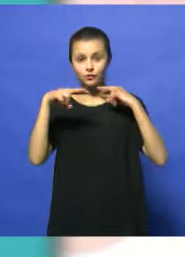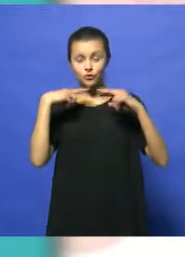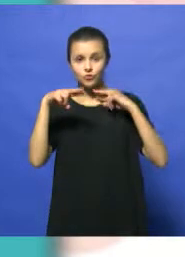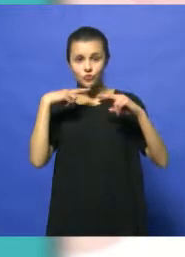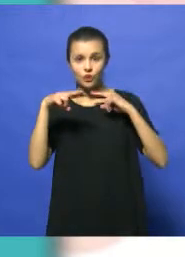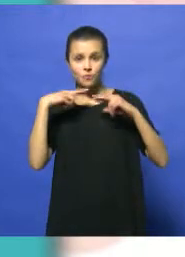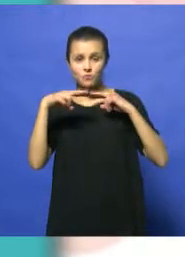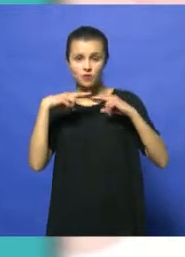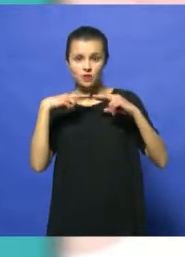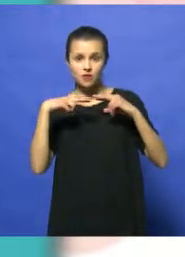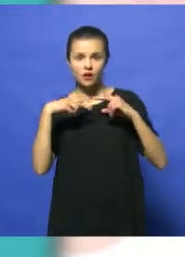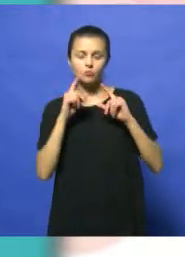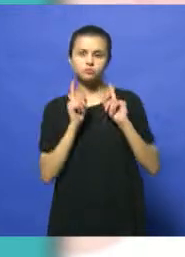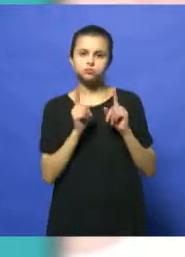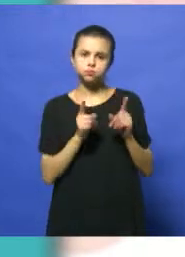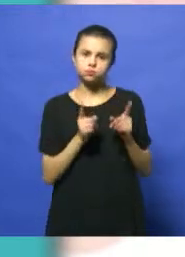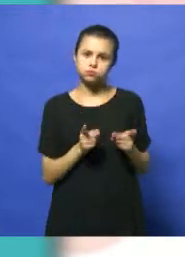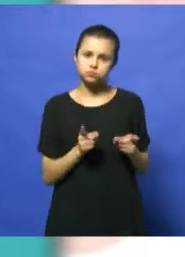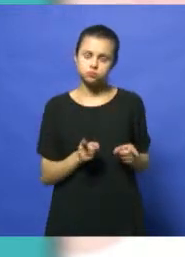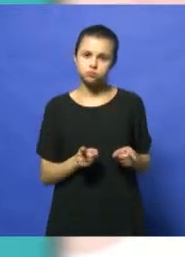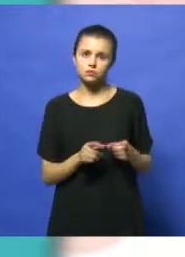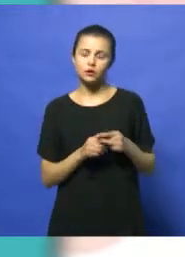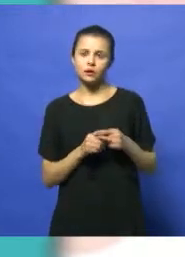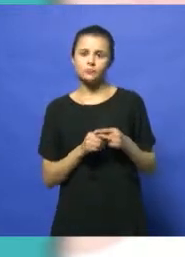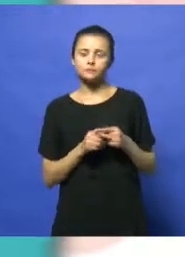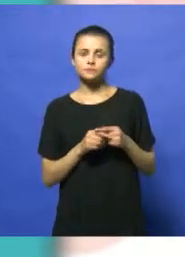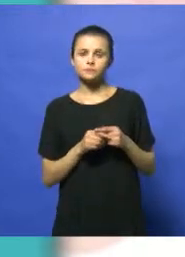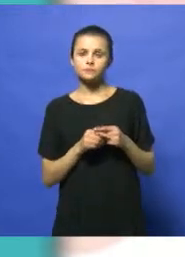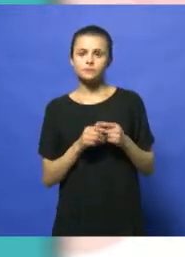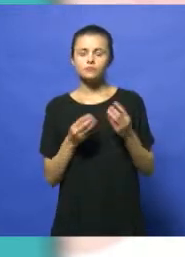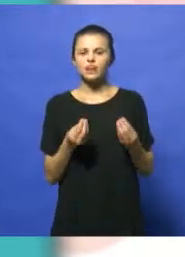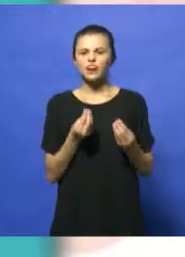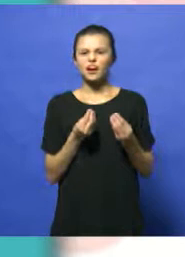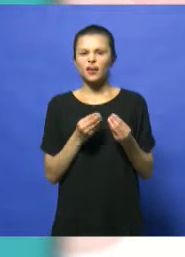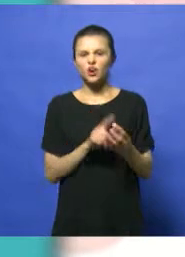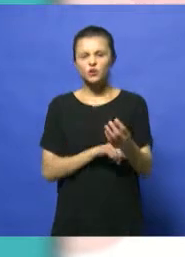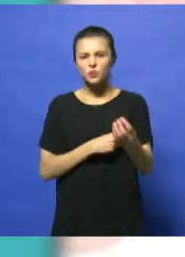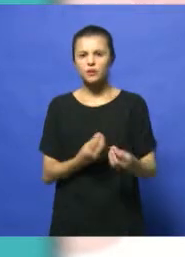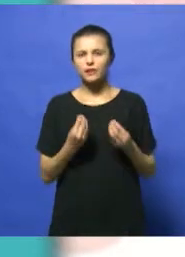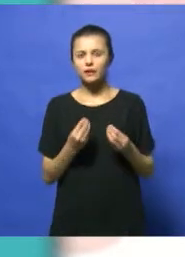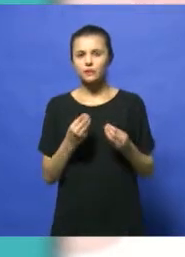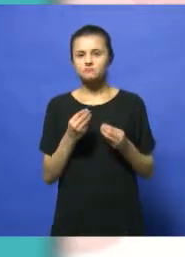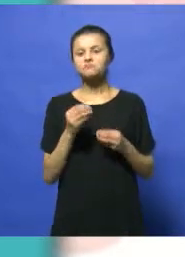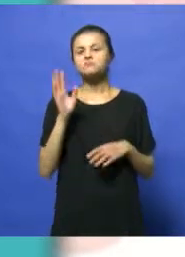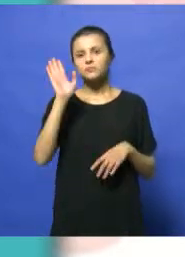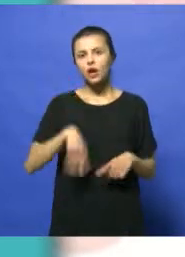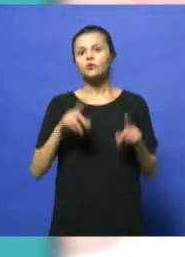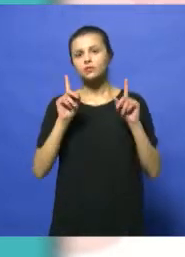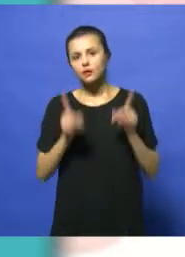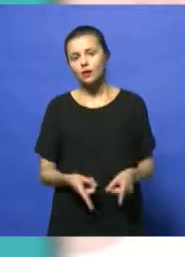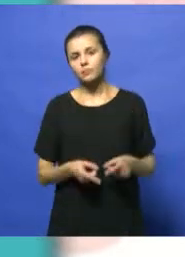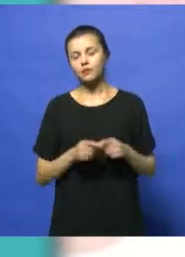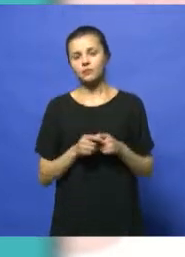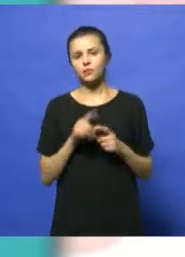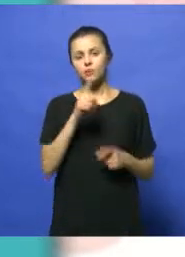parecía que en la costumbre, por lo culinario, nos vuelca un poquito más a esto, también bajó. Salieron menos a comer con los papis, un